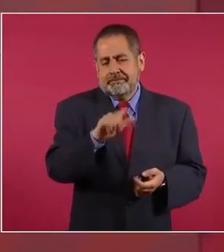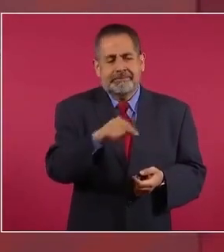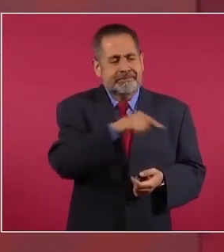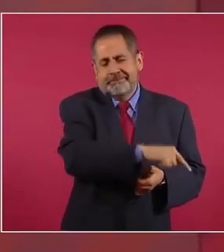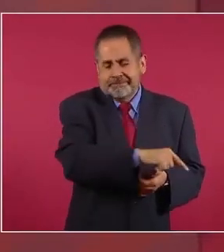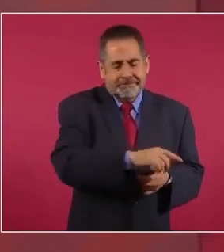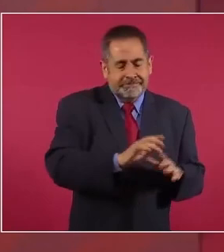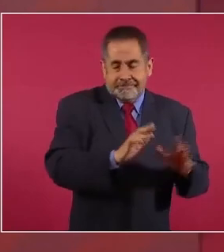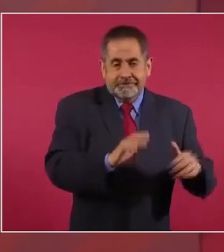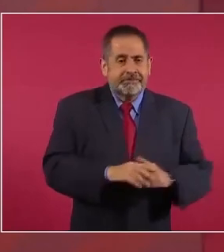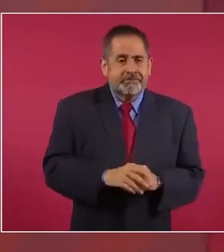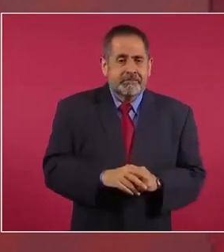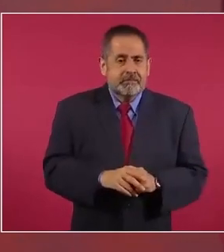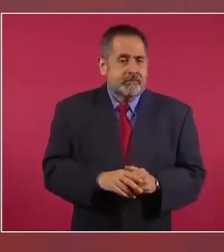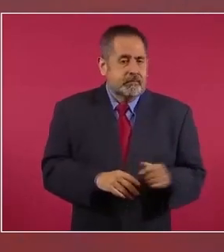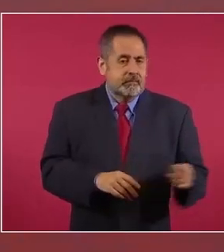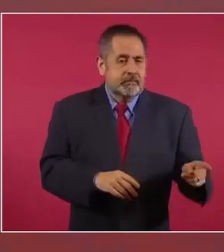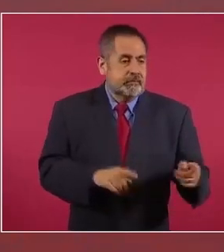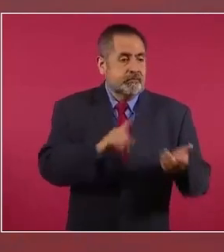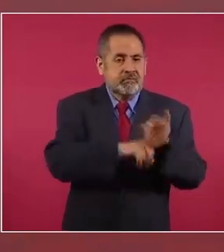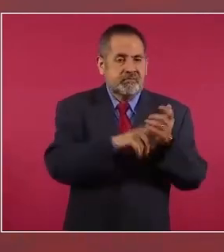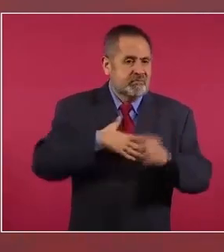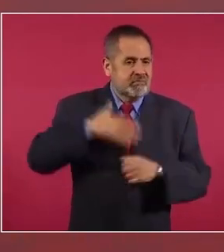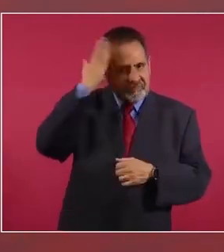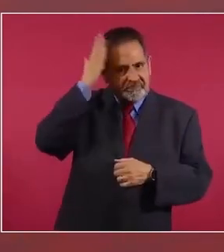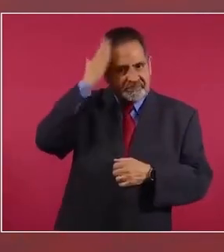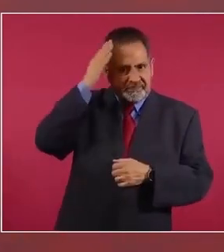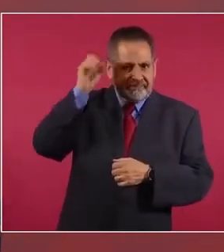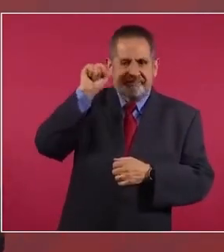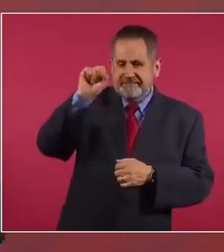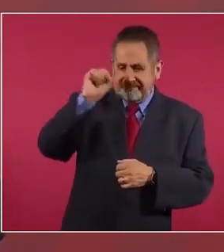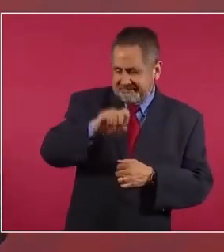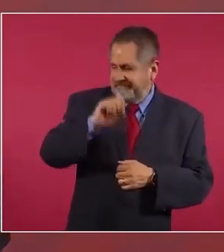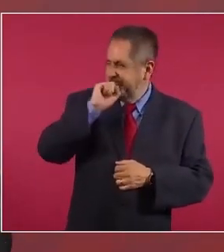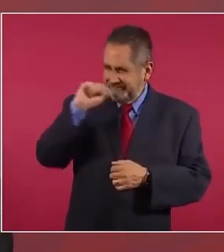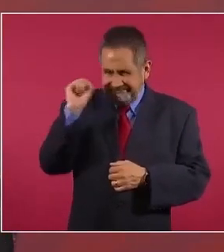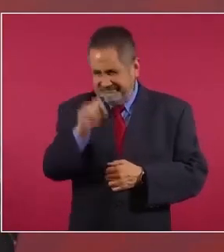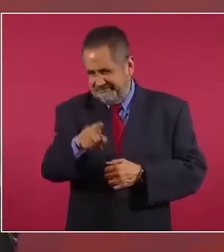había líderes sindicales también